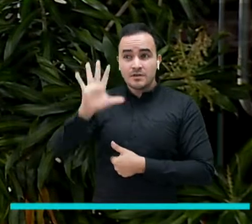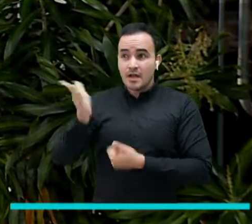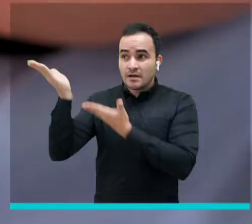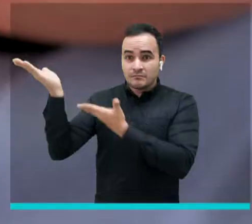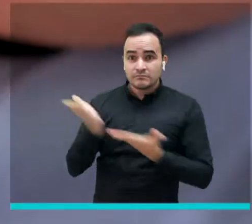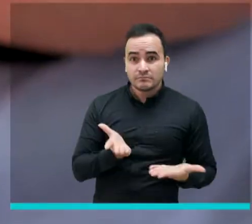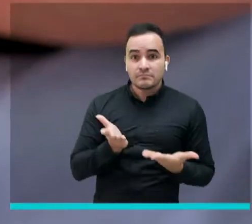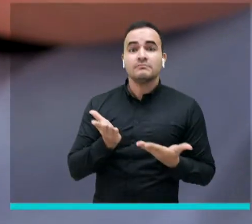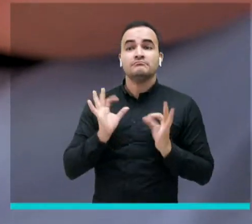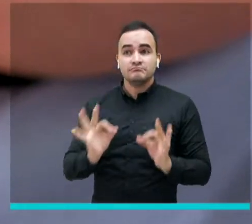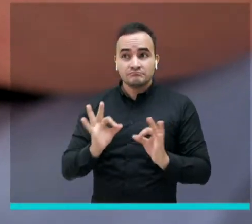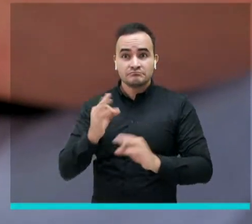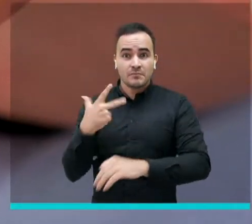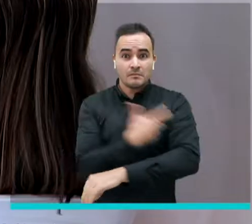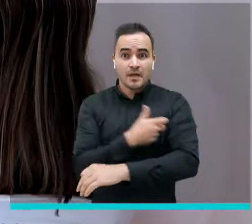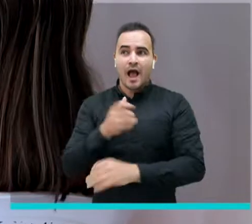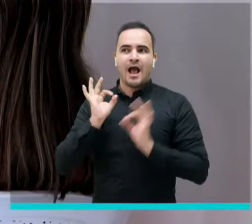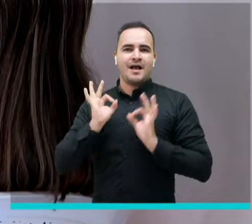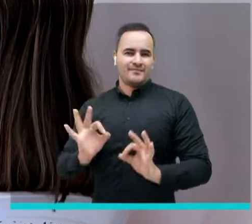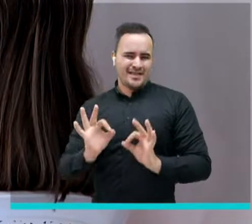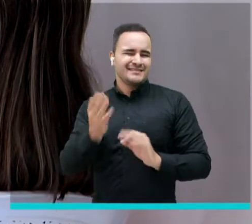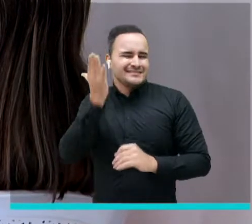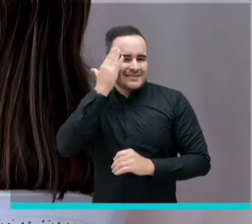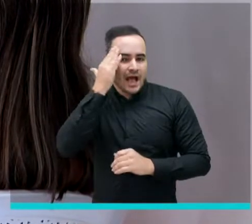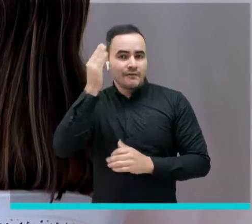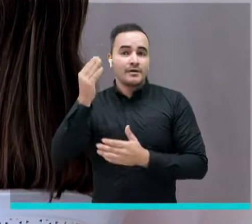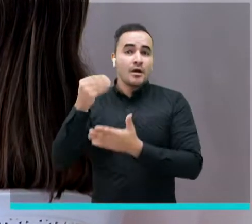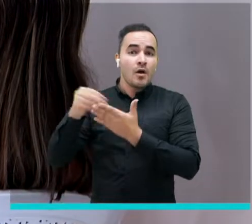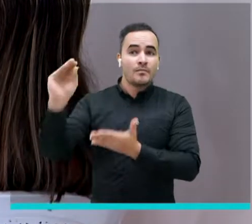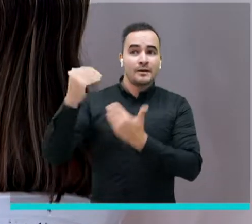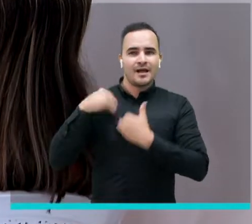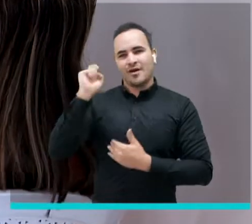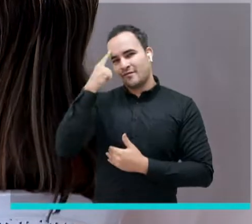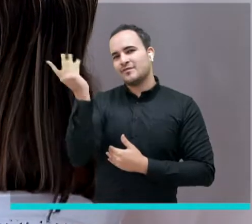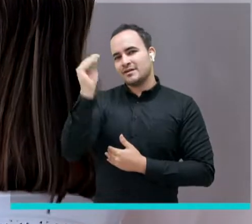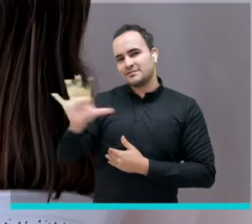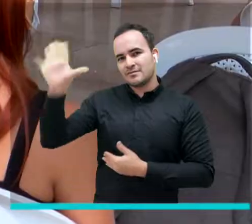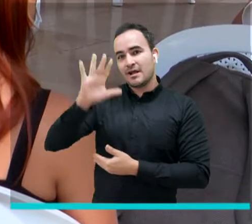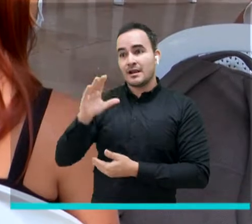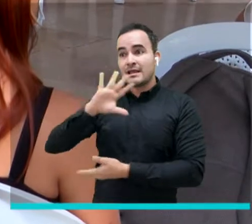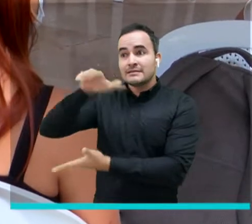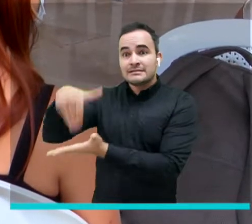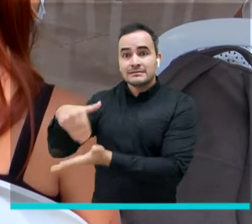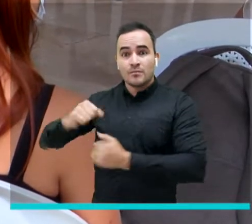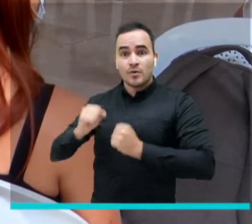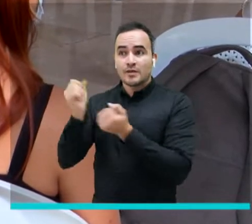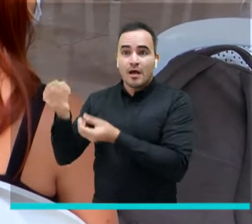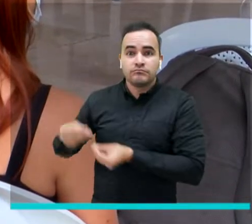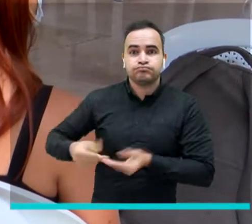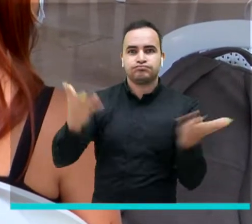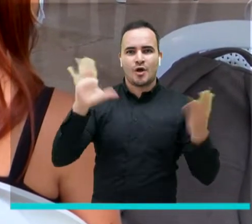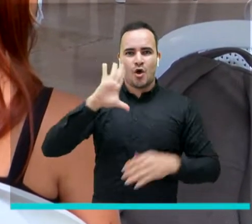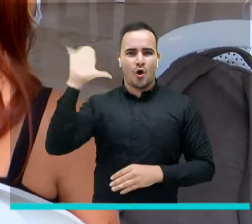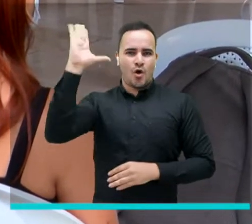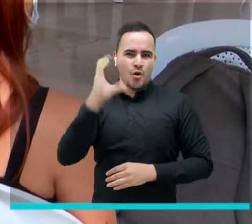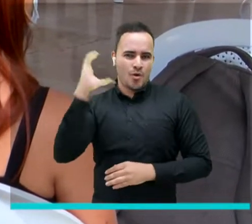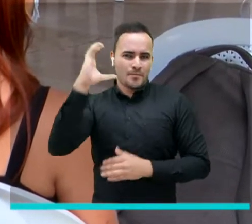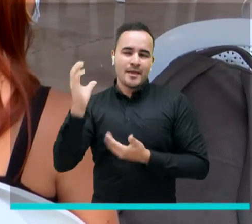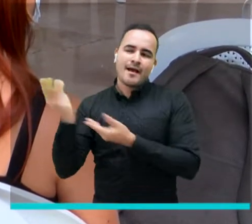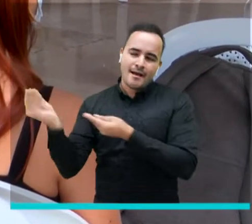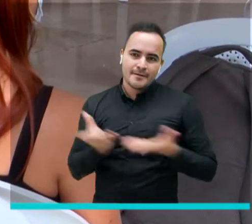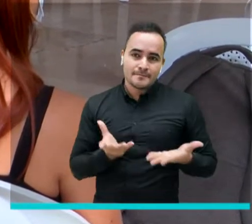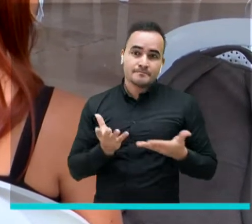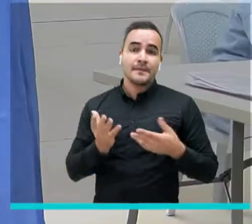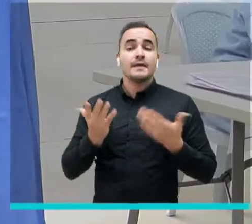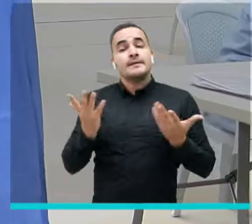nacional porque todos sabemos que las vacunas se están comprando de manera centralizada y distribuyendo de manera gratuita la segunda es tener la